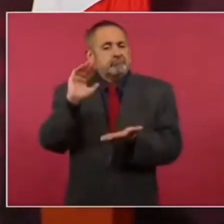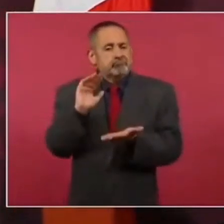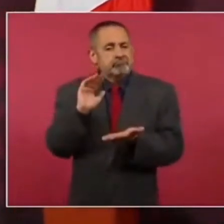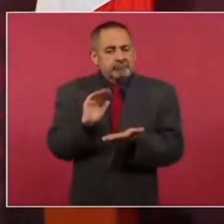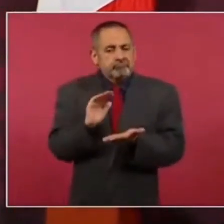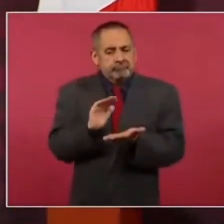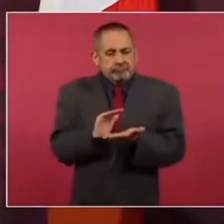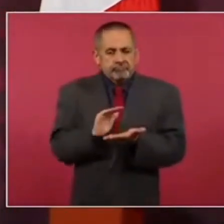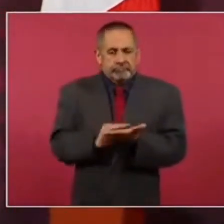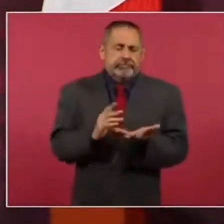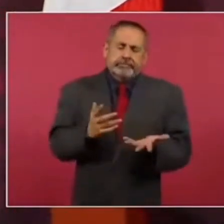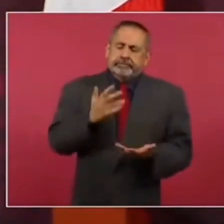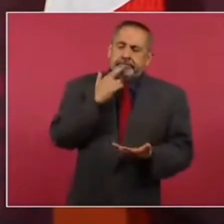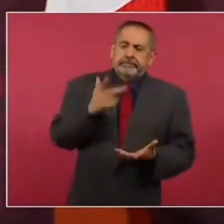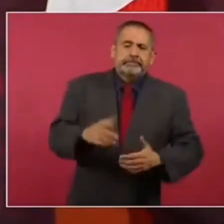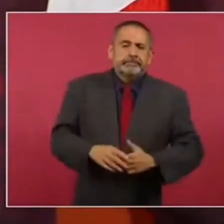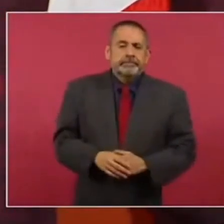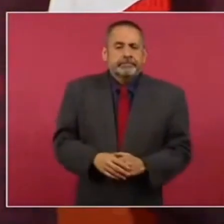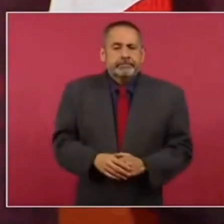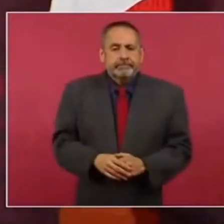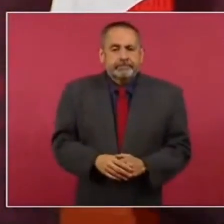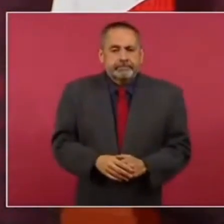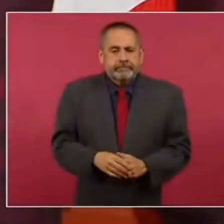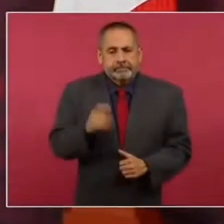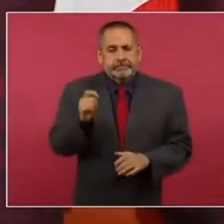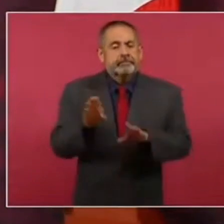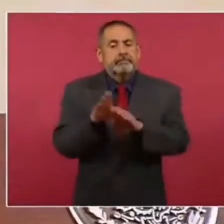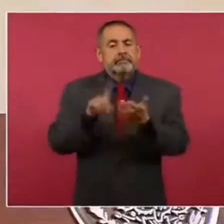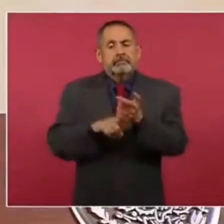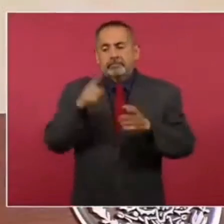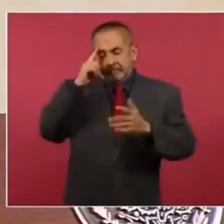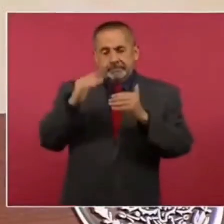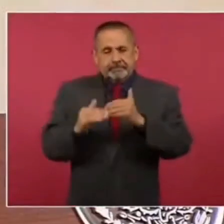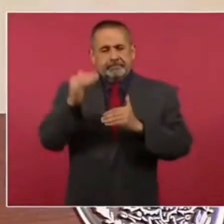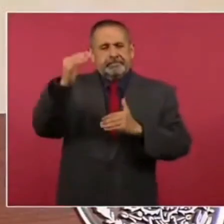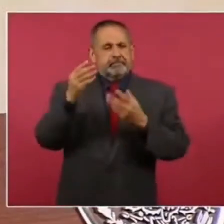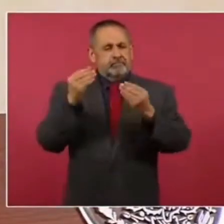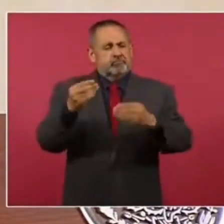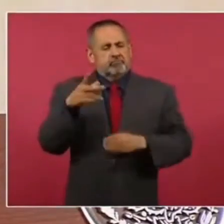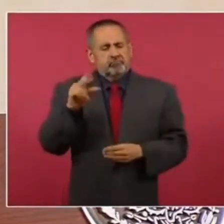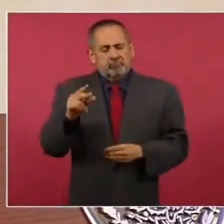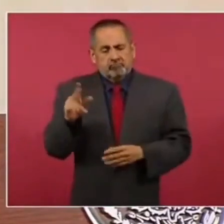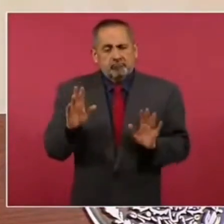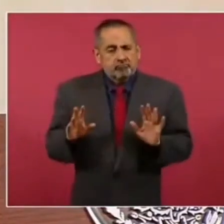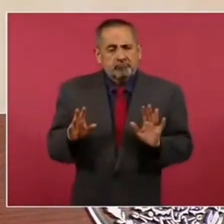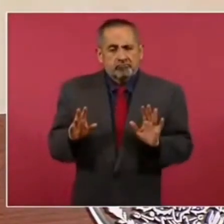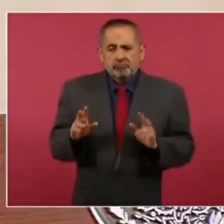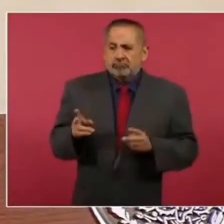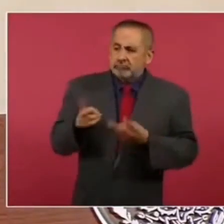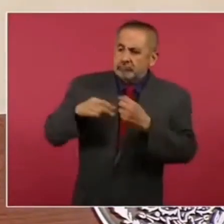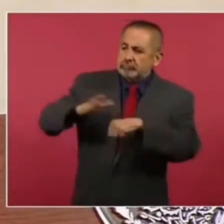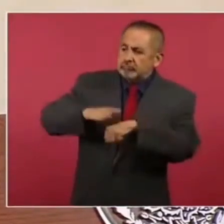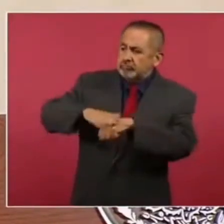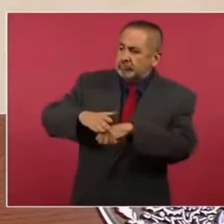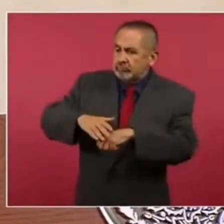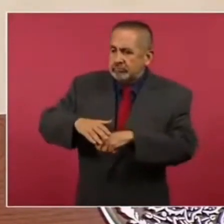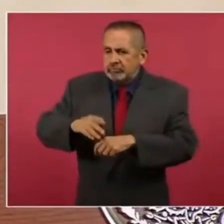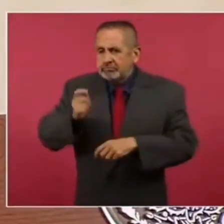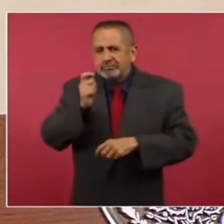drogas o que no aumente el consumo de drogas,